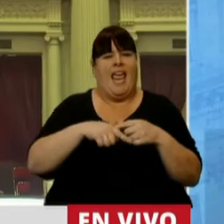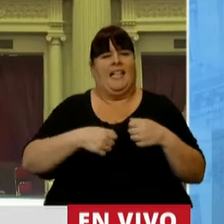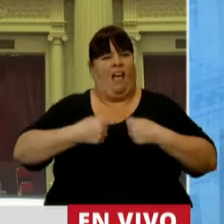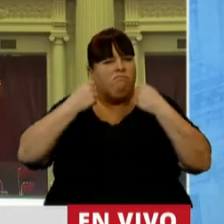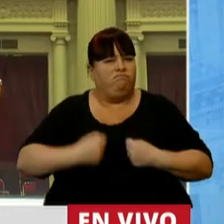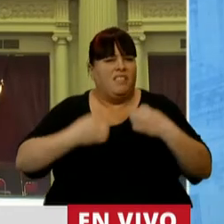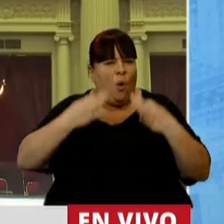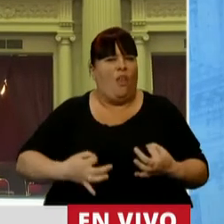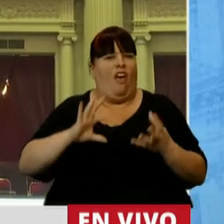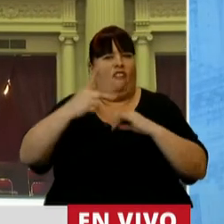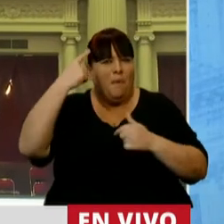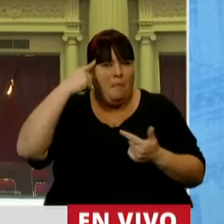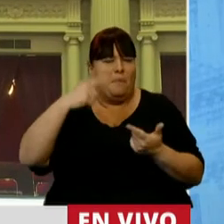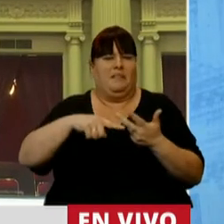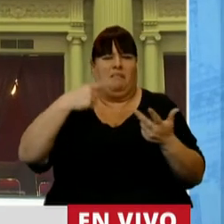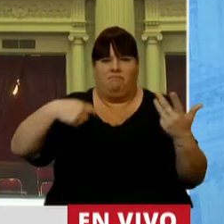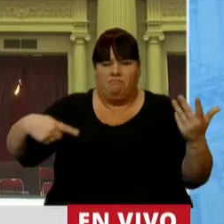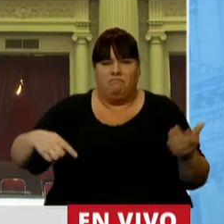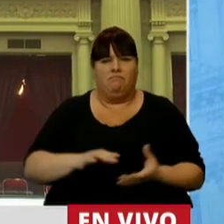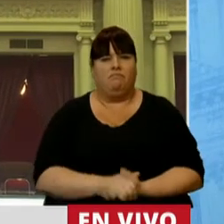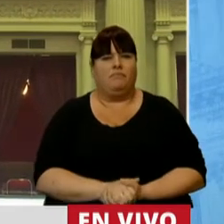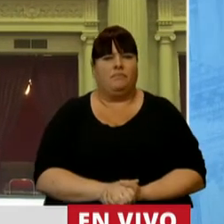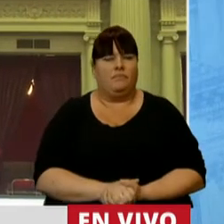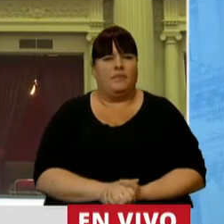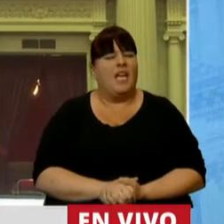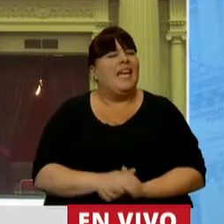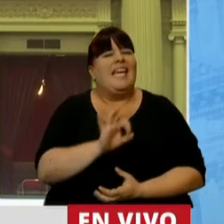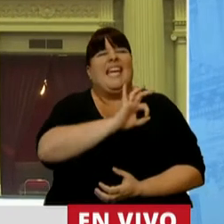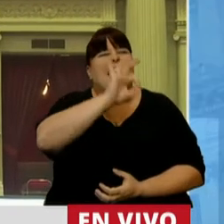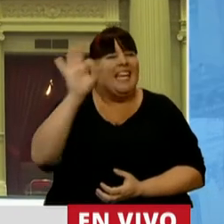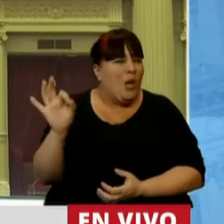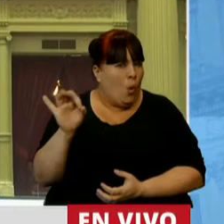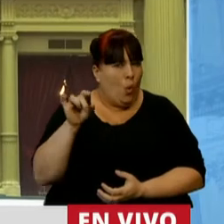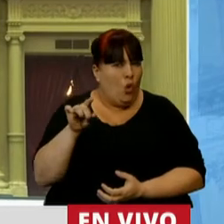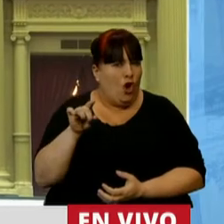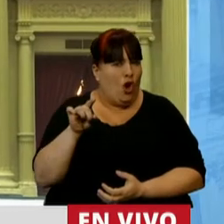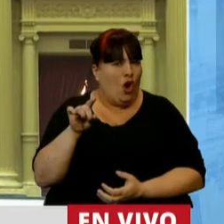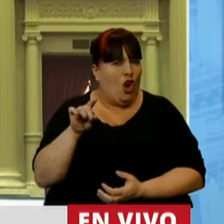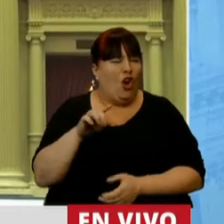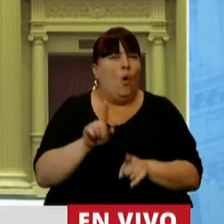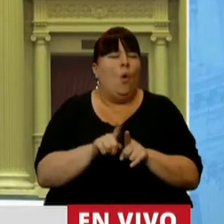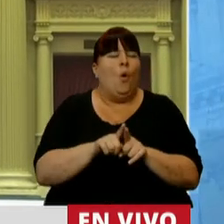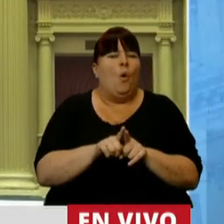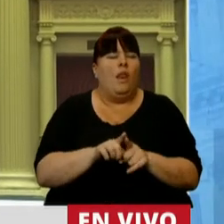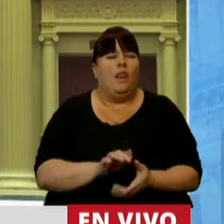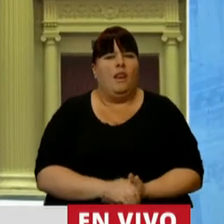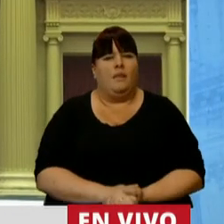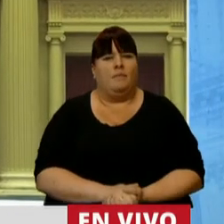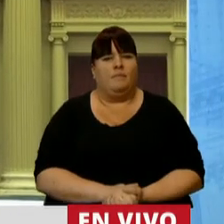las convicciones, las ideas. Pero nadie debe haber sido tan